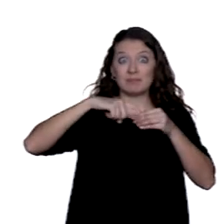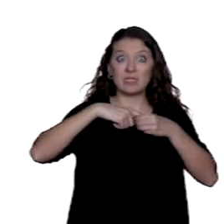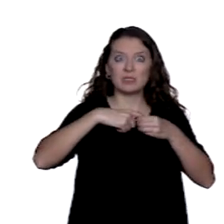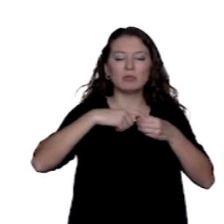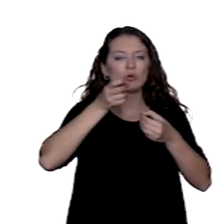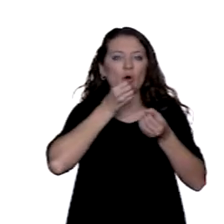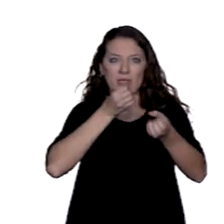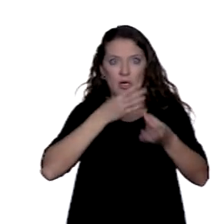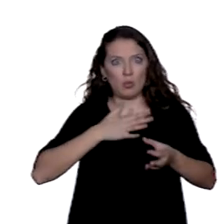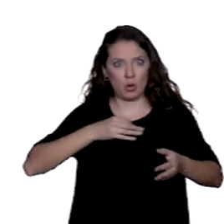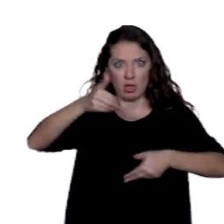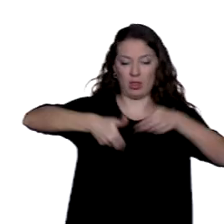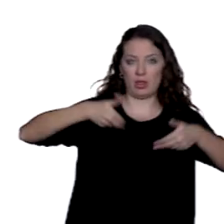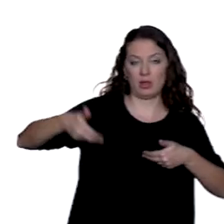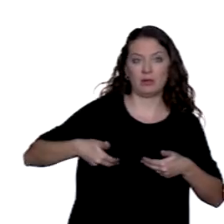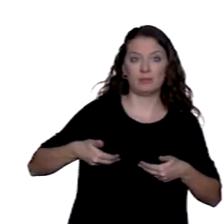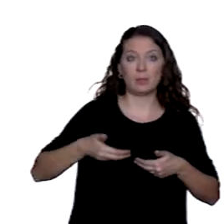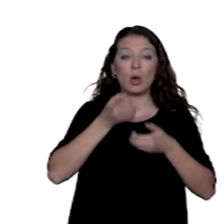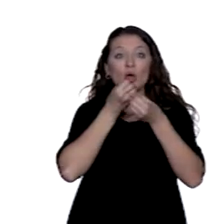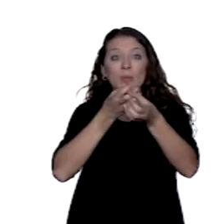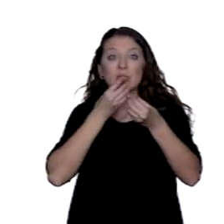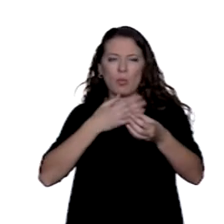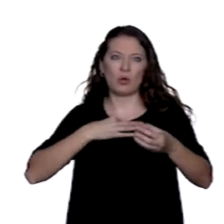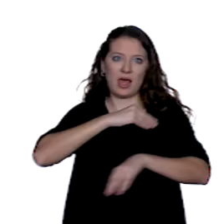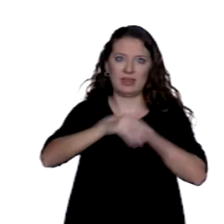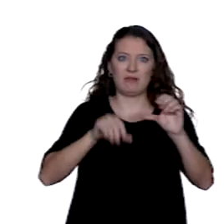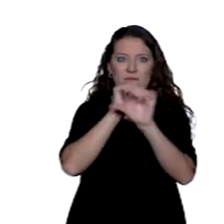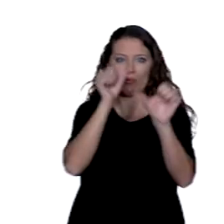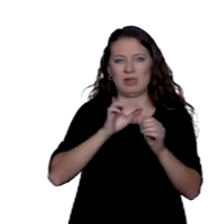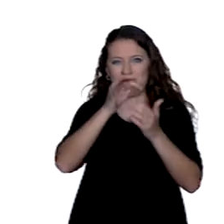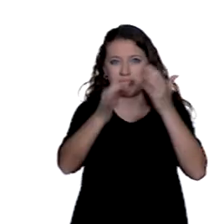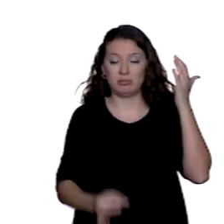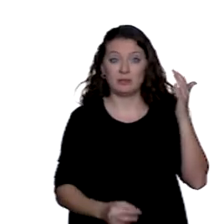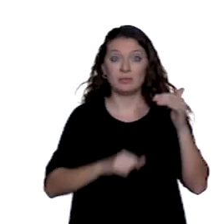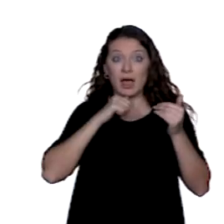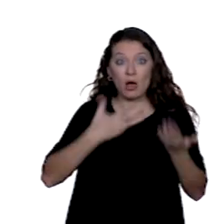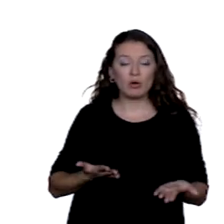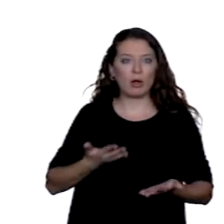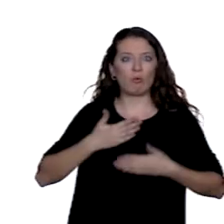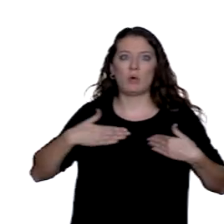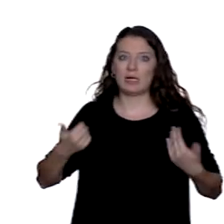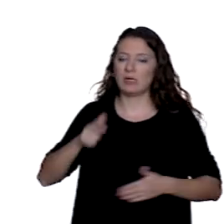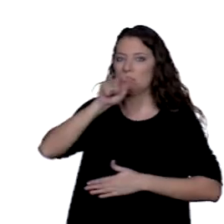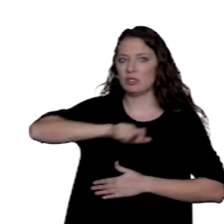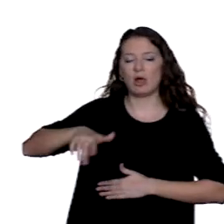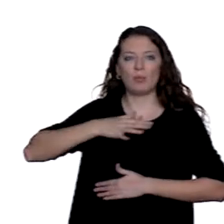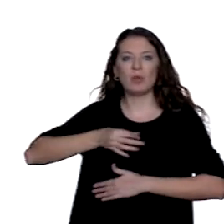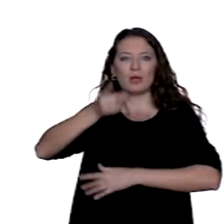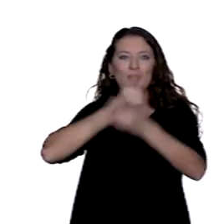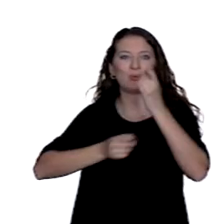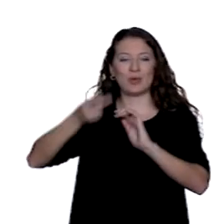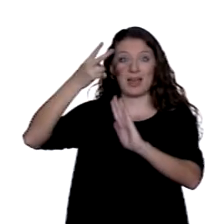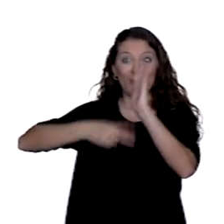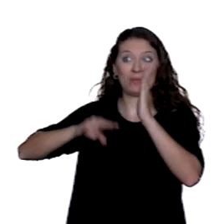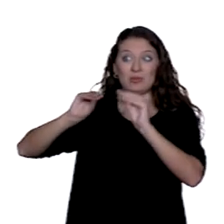Los comentarios se pueden hacer de muy diversas formas, pero actualmente cualquiera puede consultar un proyecto de norma a través de un